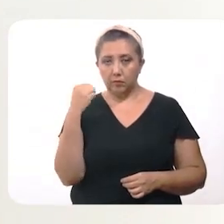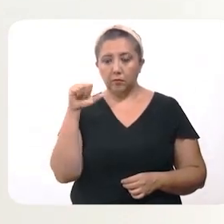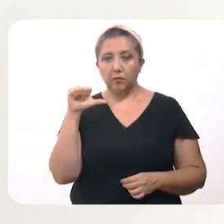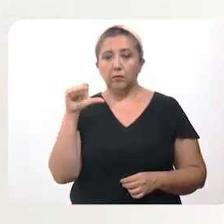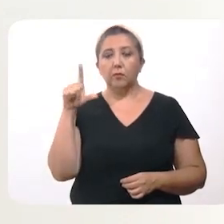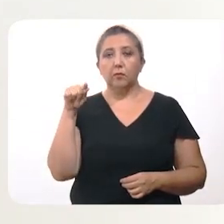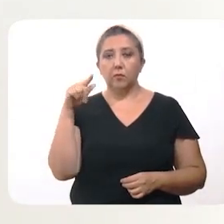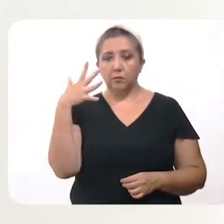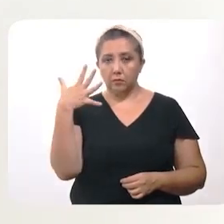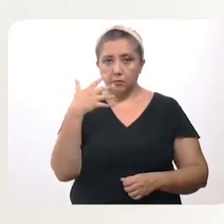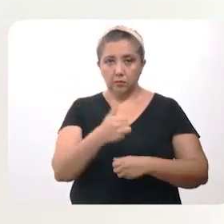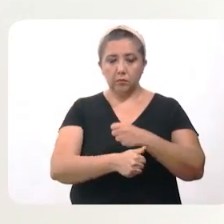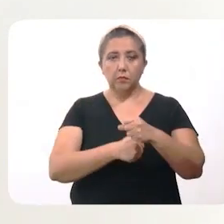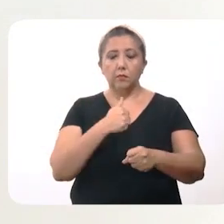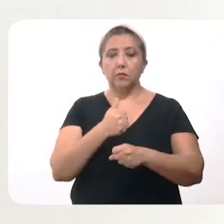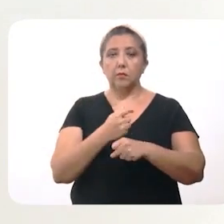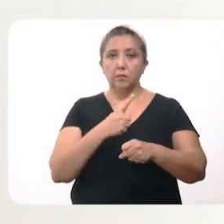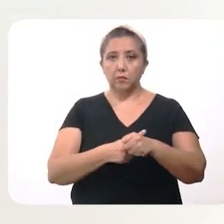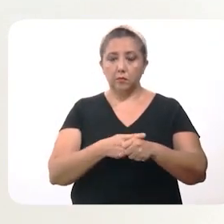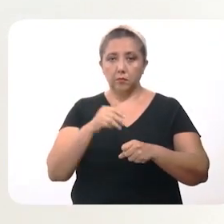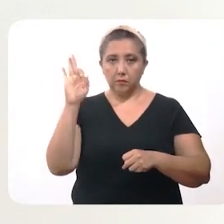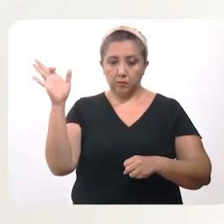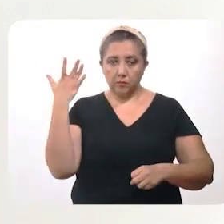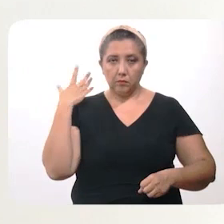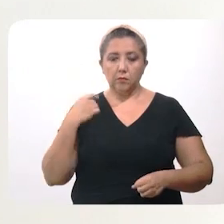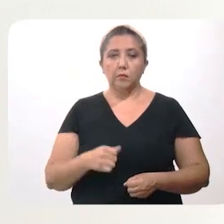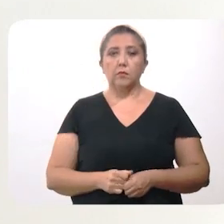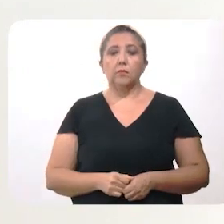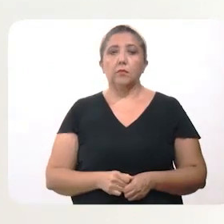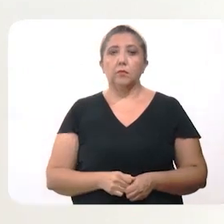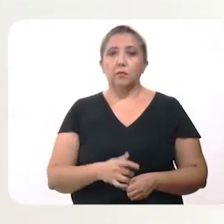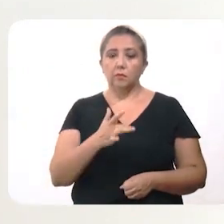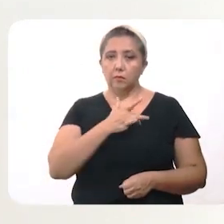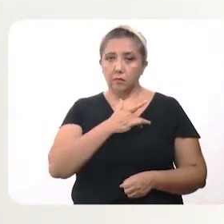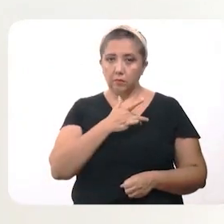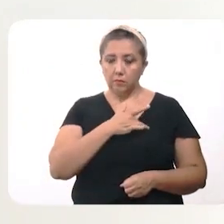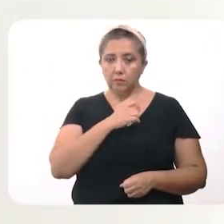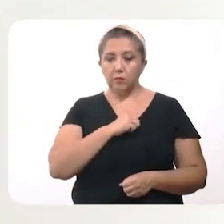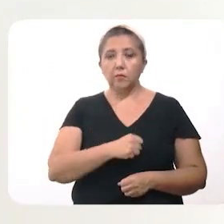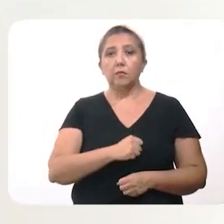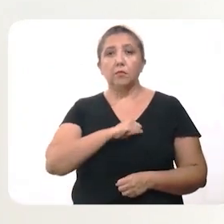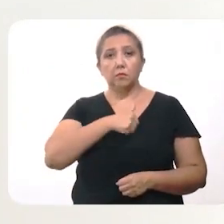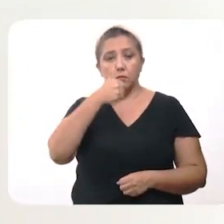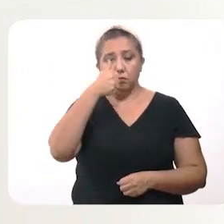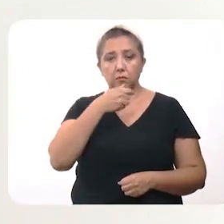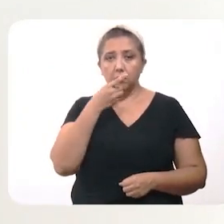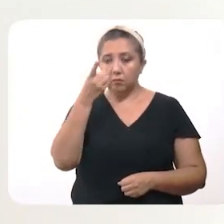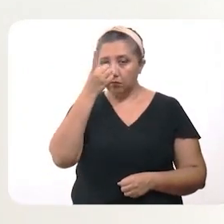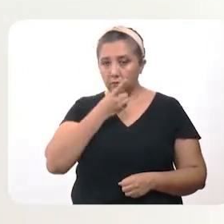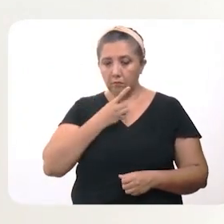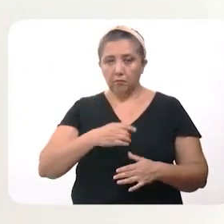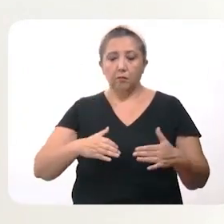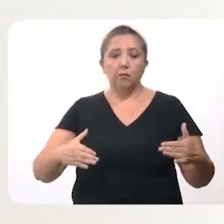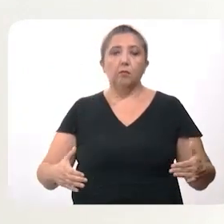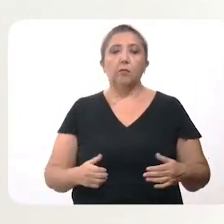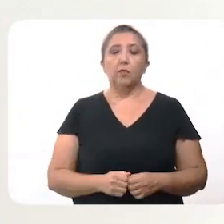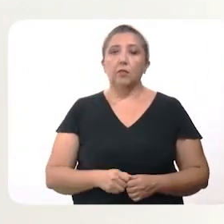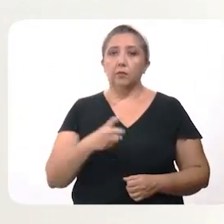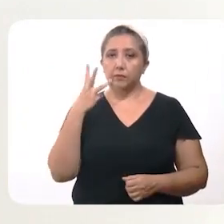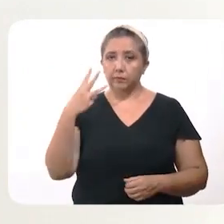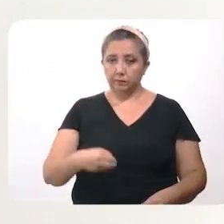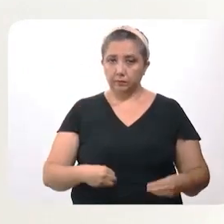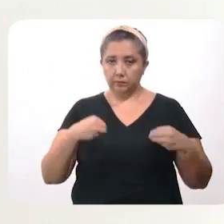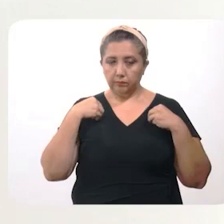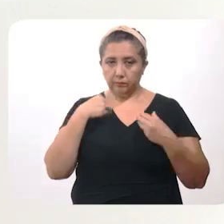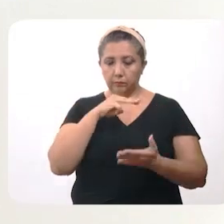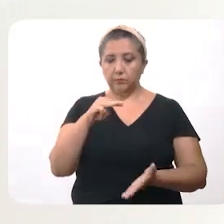a 75 años. Sus principales enfermedades fueron cardiopatía, hipertensión arterial, diabetes y obesidad. Los tres